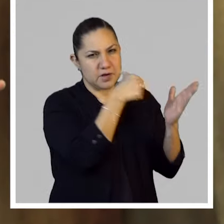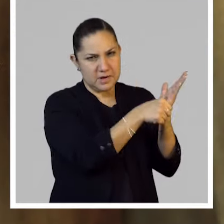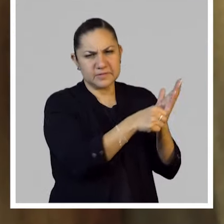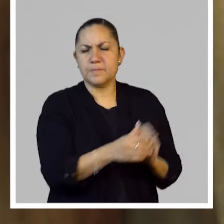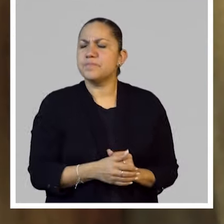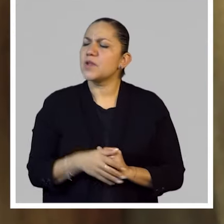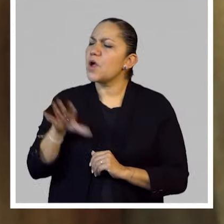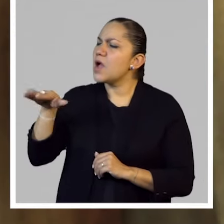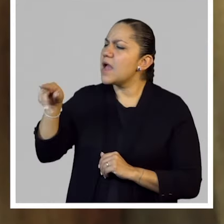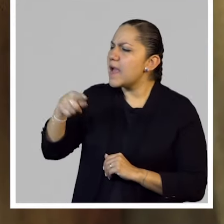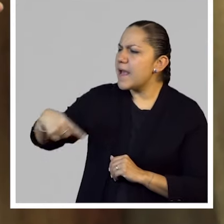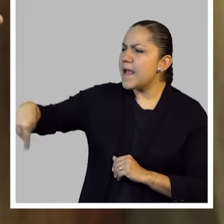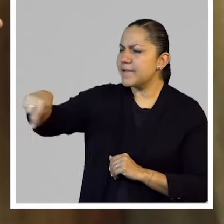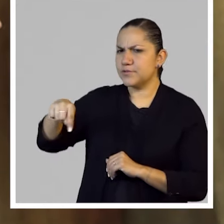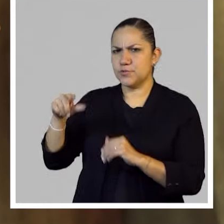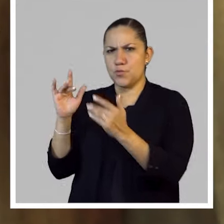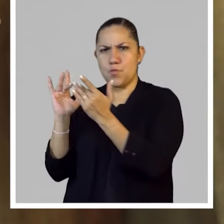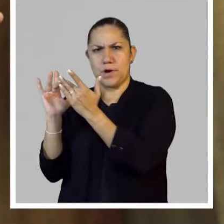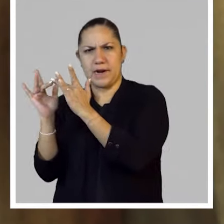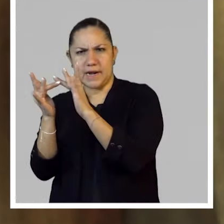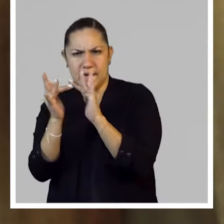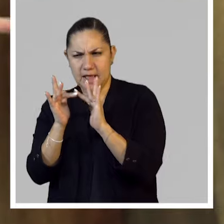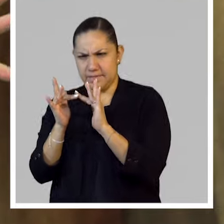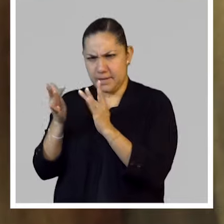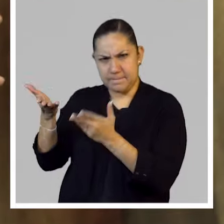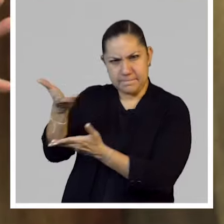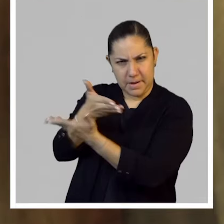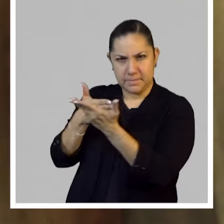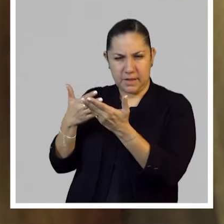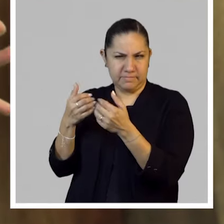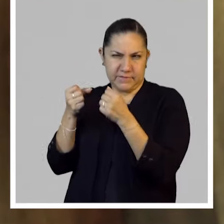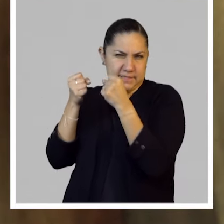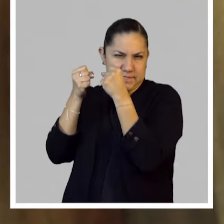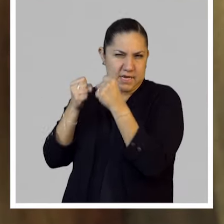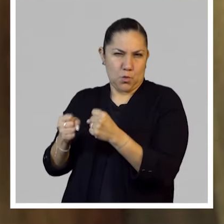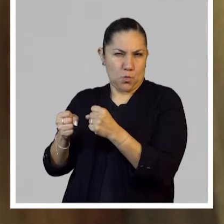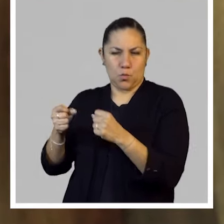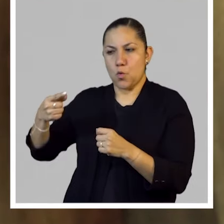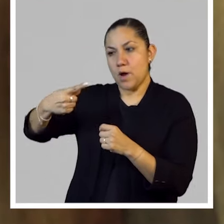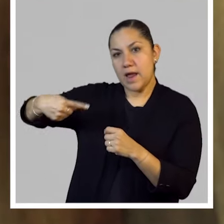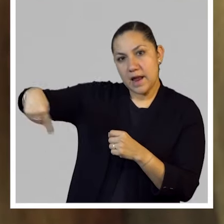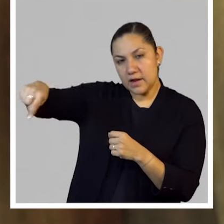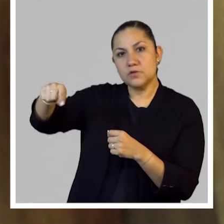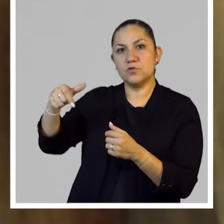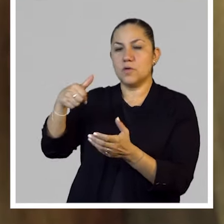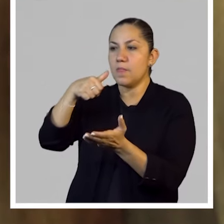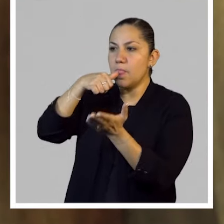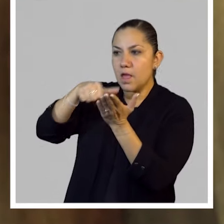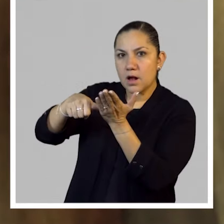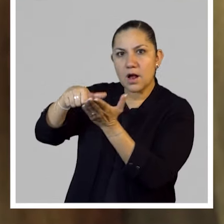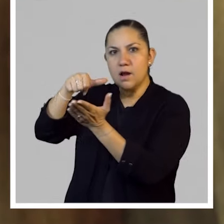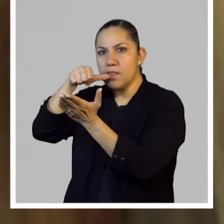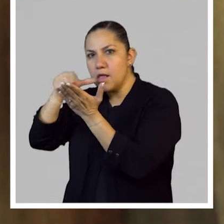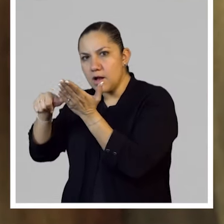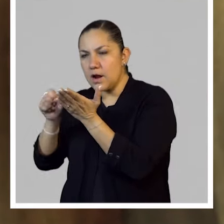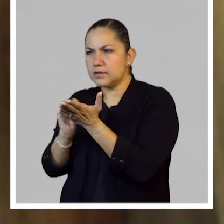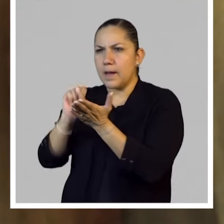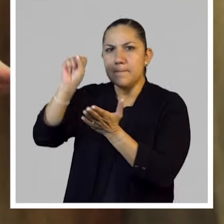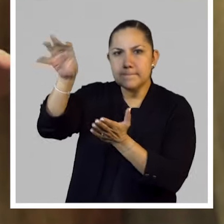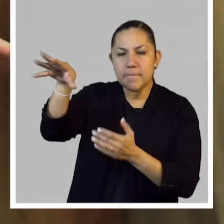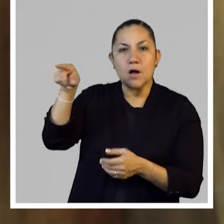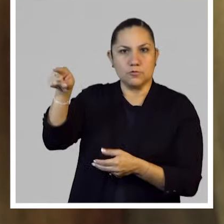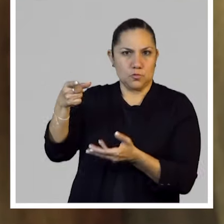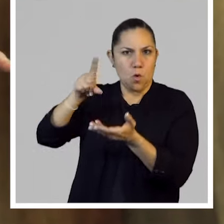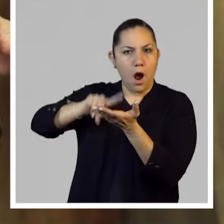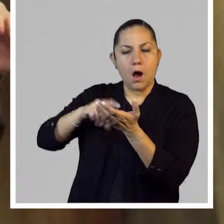claro, como que es un momento de, seguramente había escrutinio, ¿no? En algún sentido postal, pero era